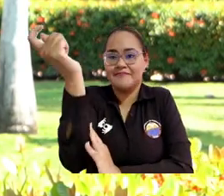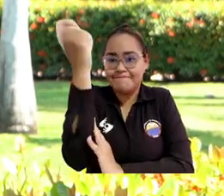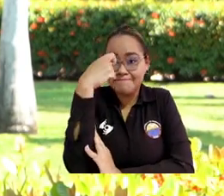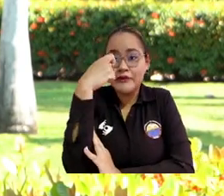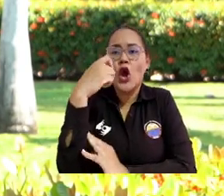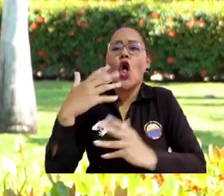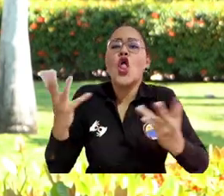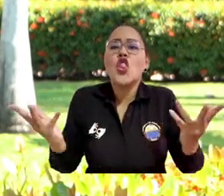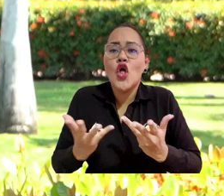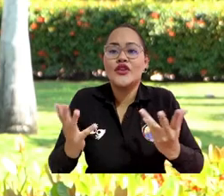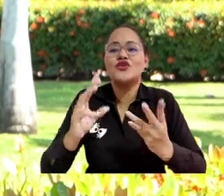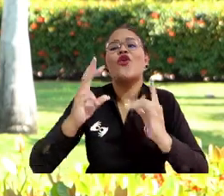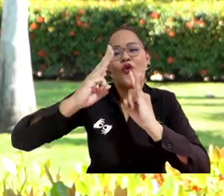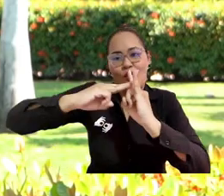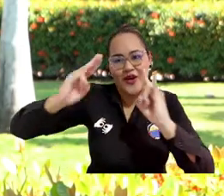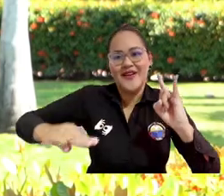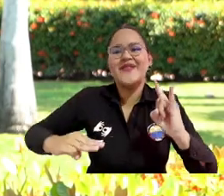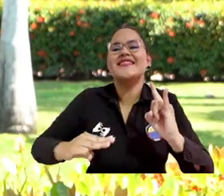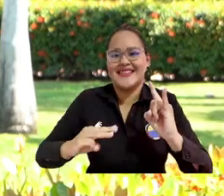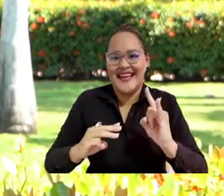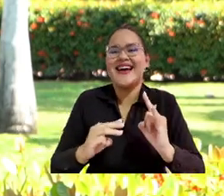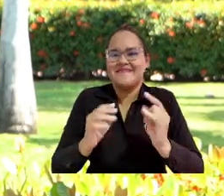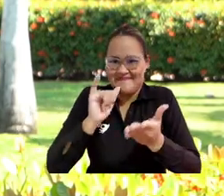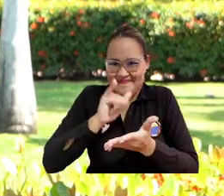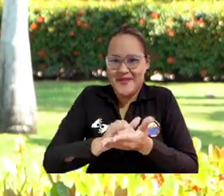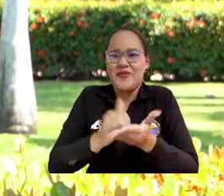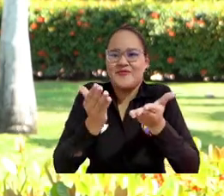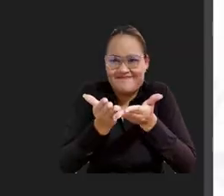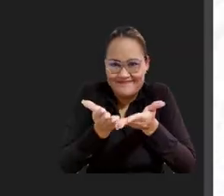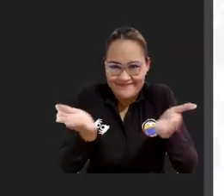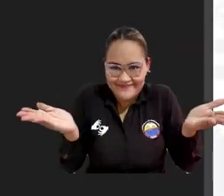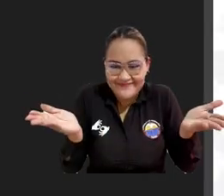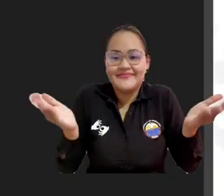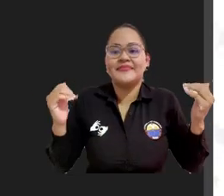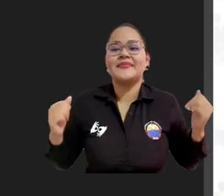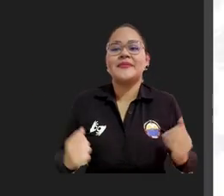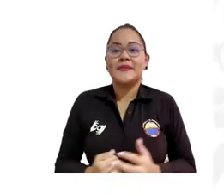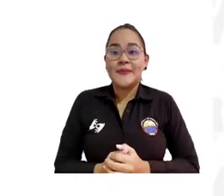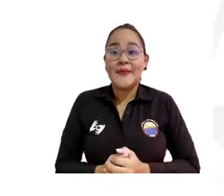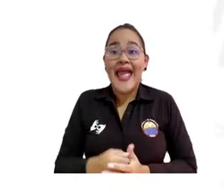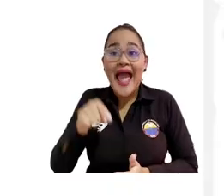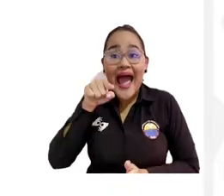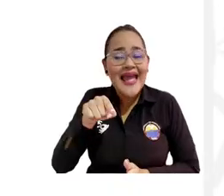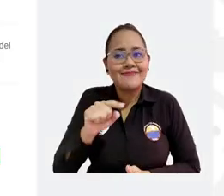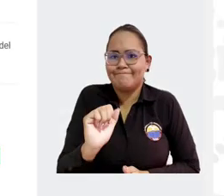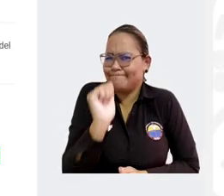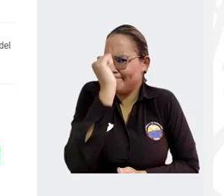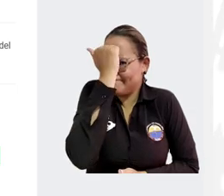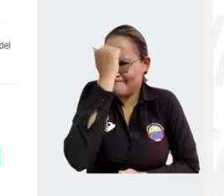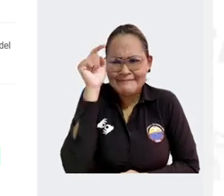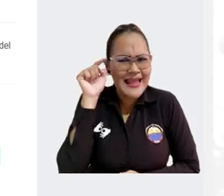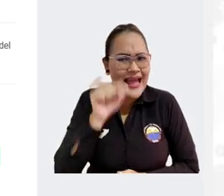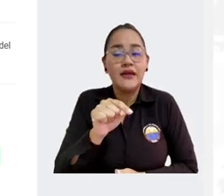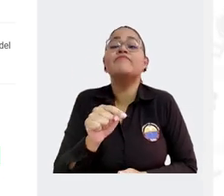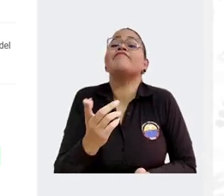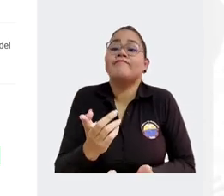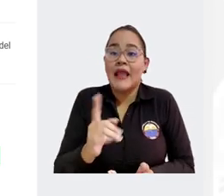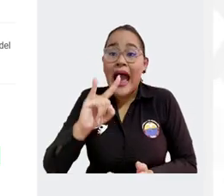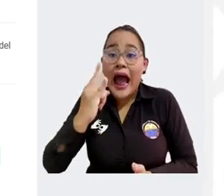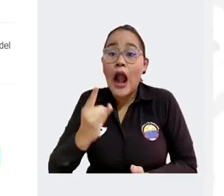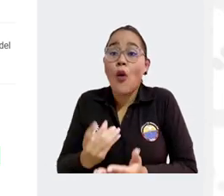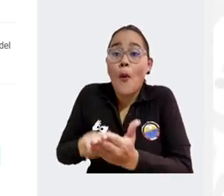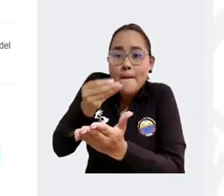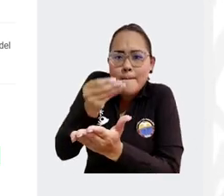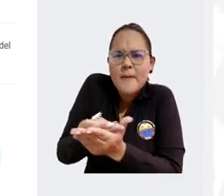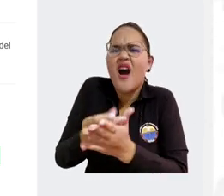que la inscripción es directamente en la página oficial de la universidad a través de la página admisiones.unimatrena.edu.co. Son